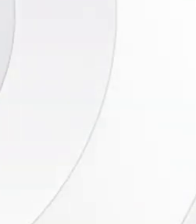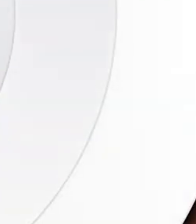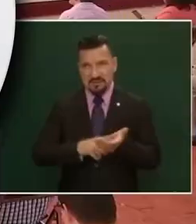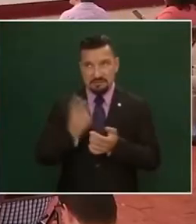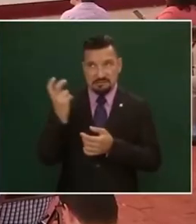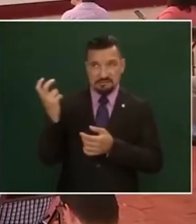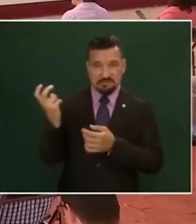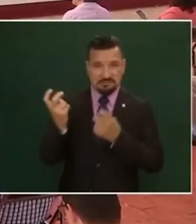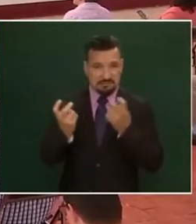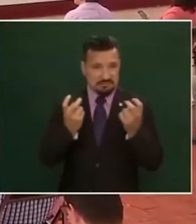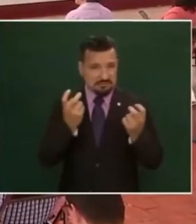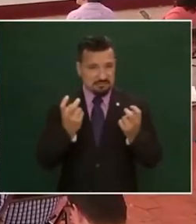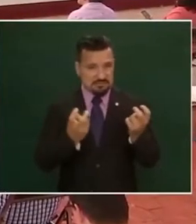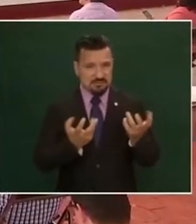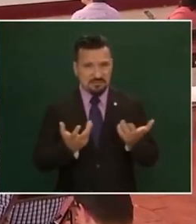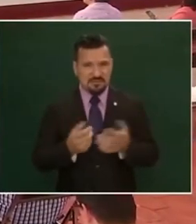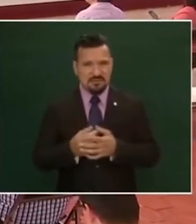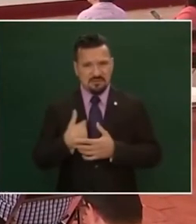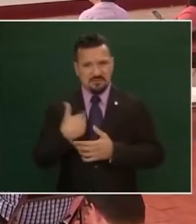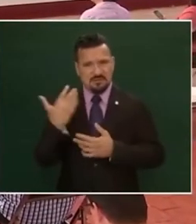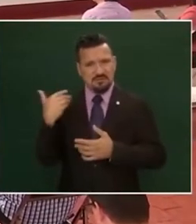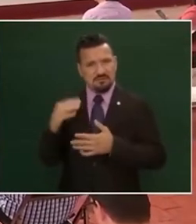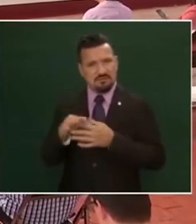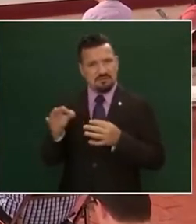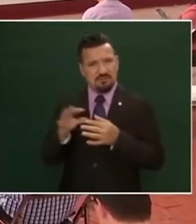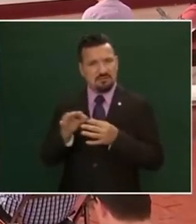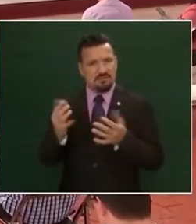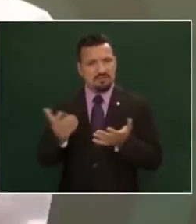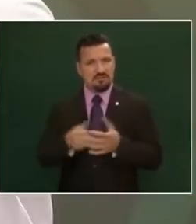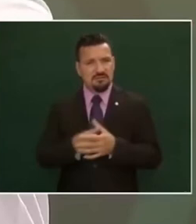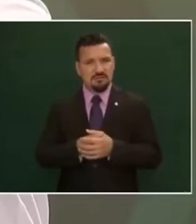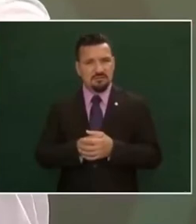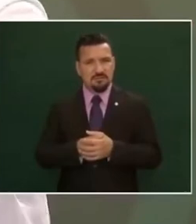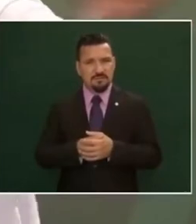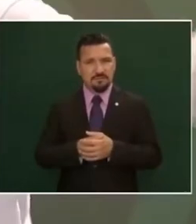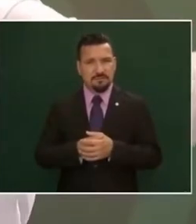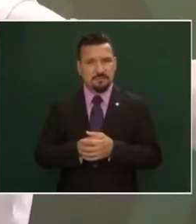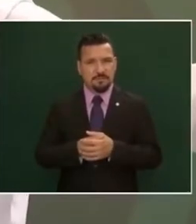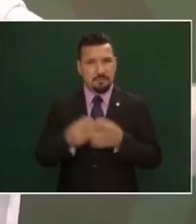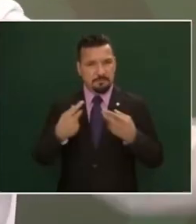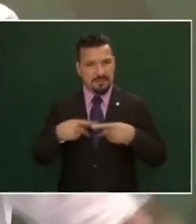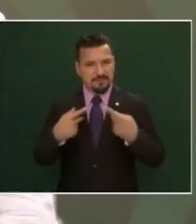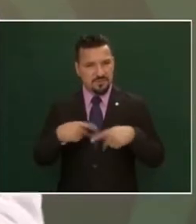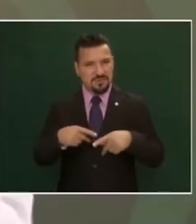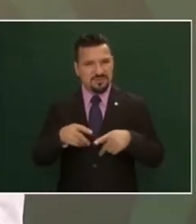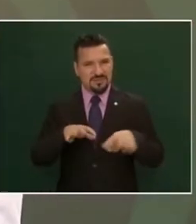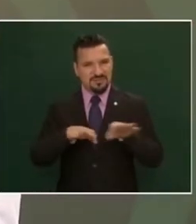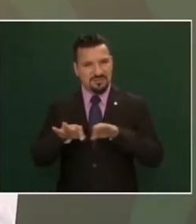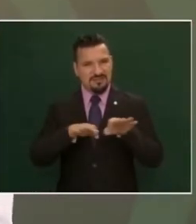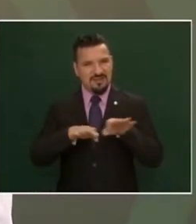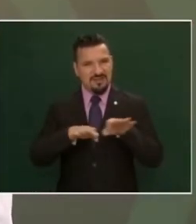lo que mencionábamos de los periodistas del reforma